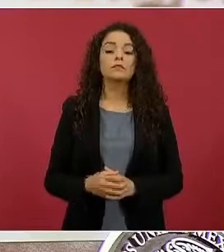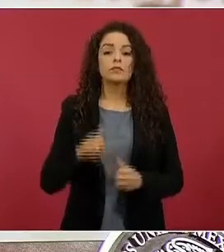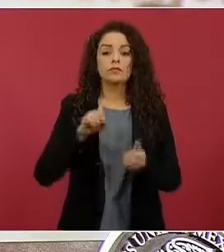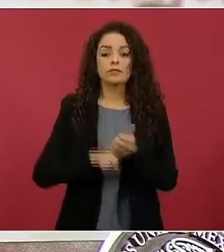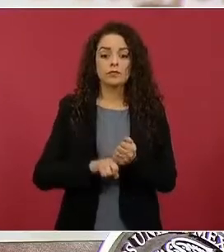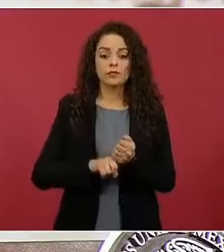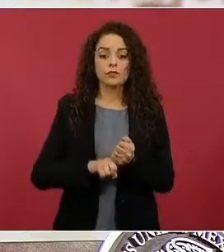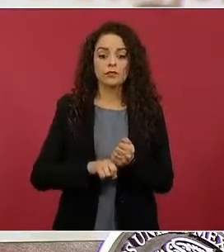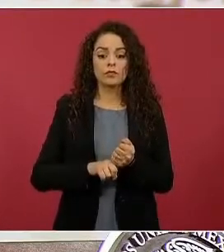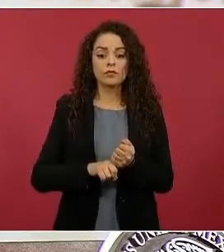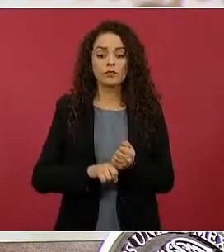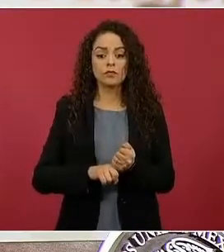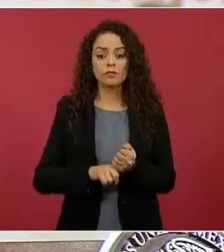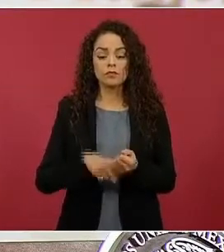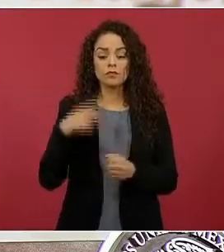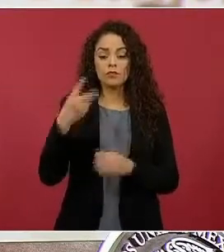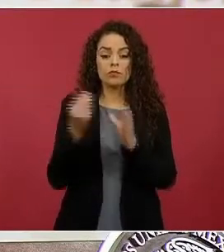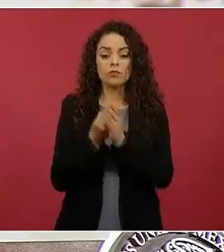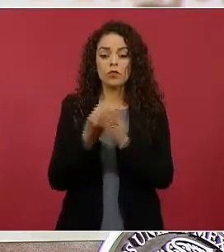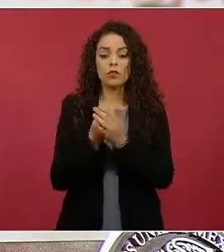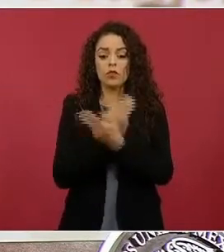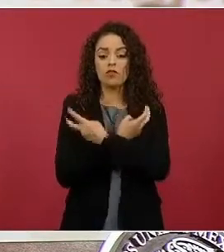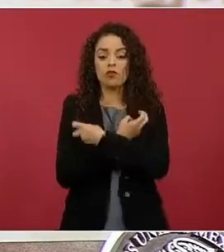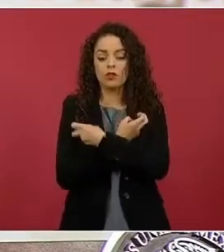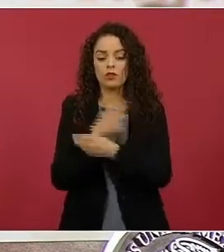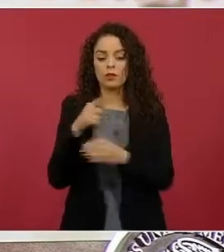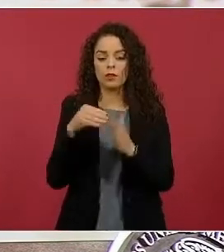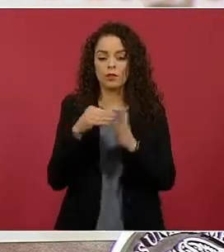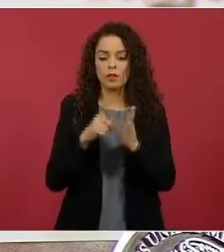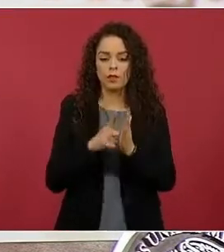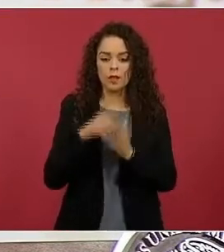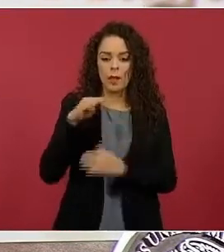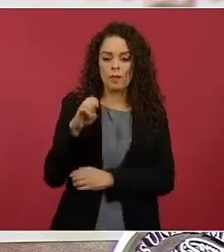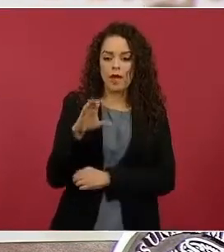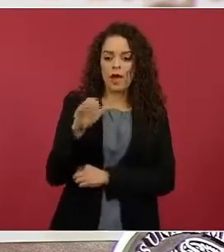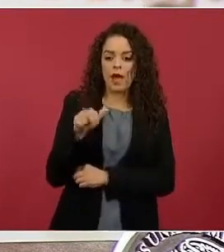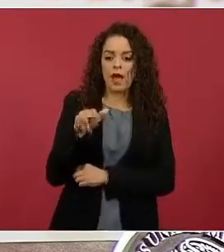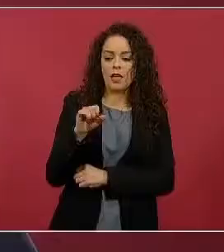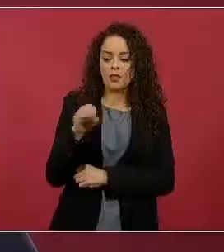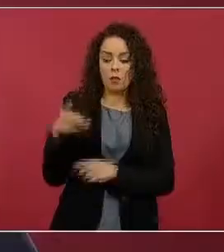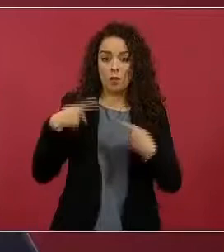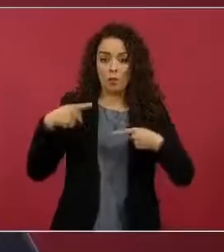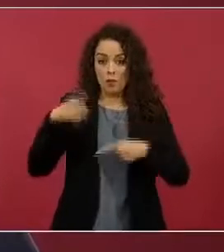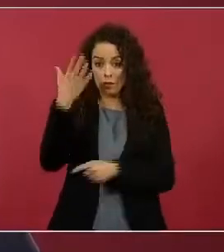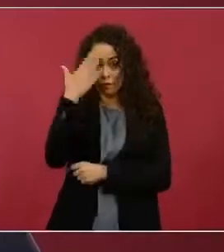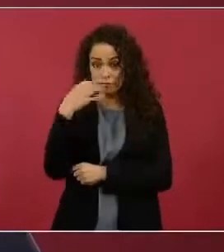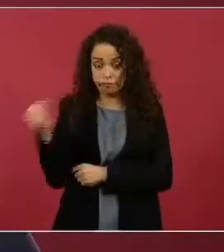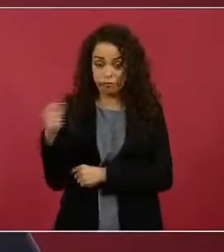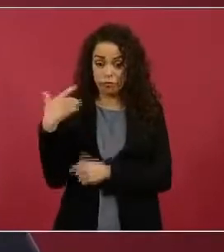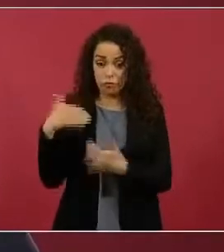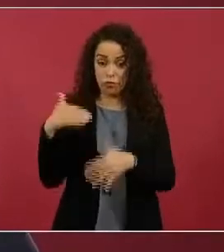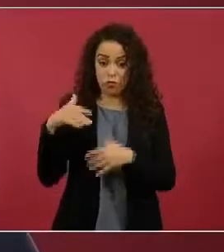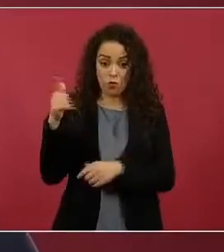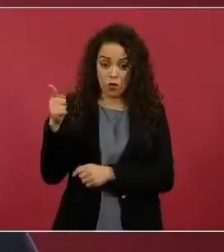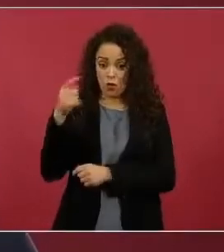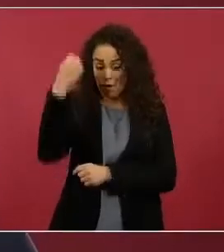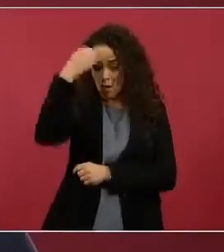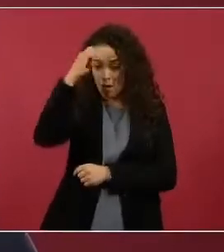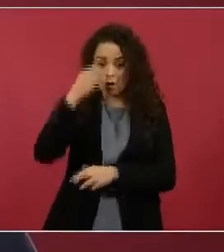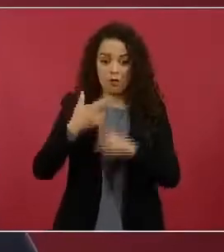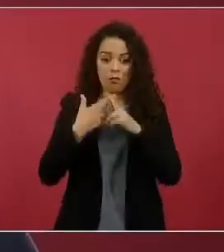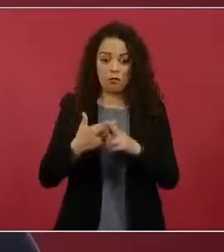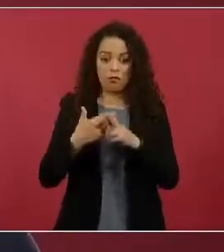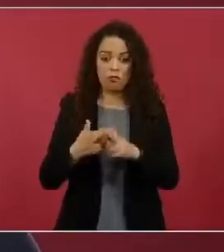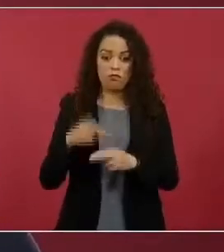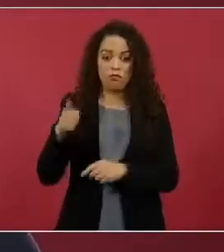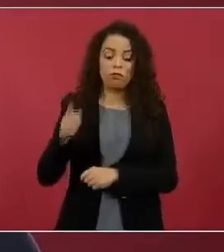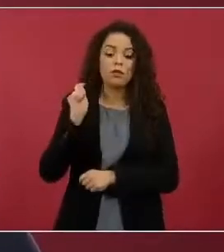Extraordinario de Identificación Forense, que es un grupo de especialistas que cuenta con apoyos del Fondo de Población de